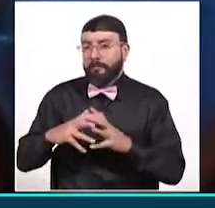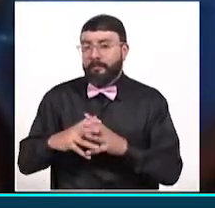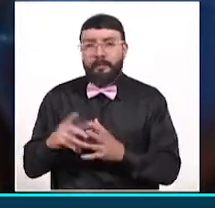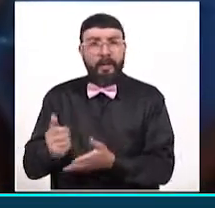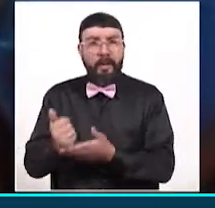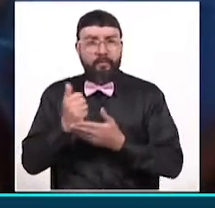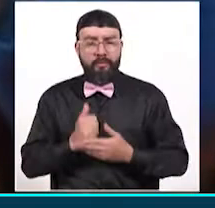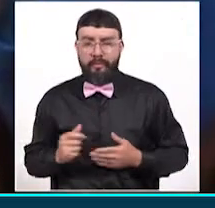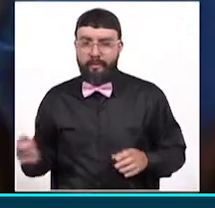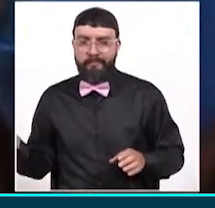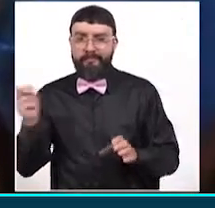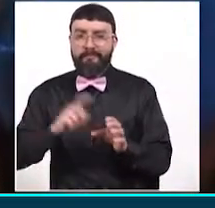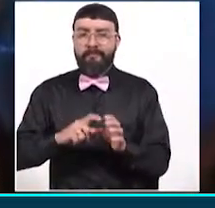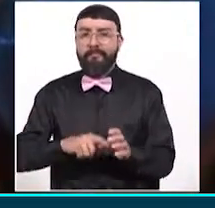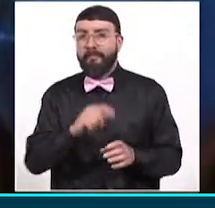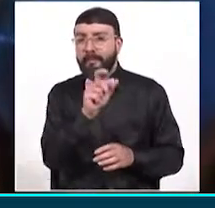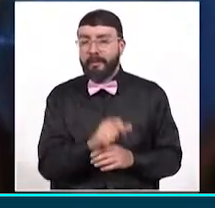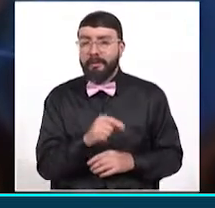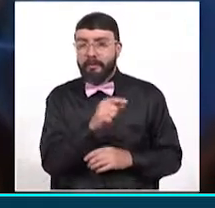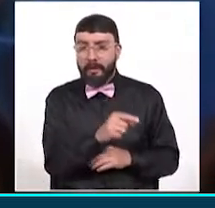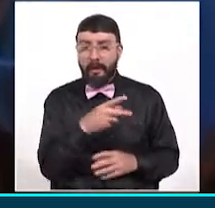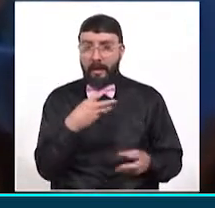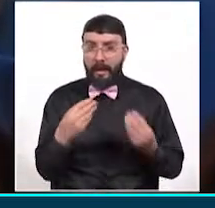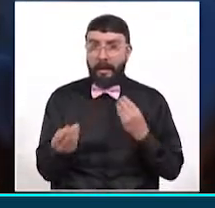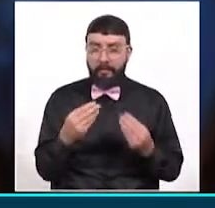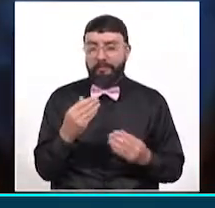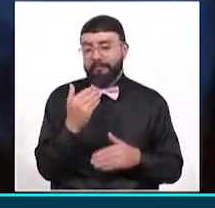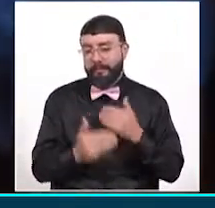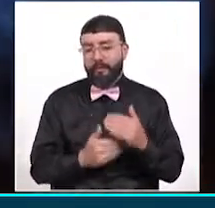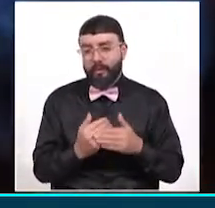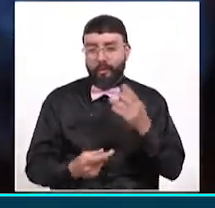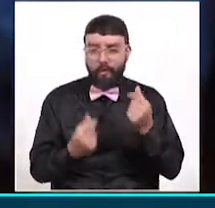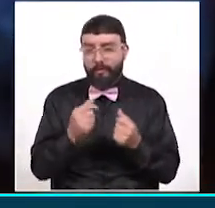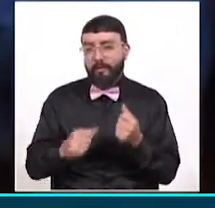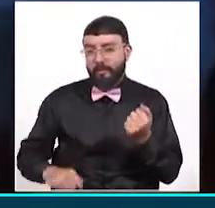a integrar al campesino otra vez en su desarrollo económico.